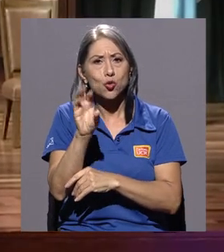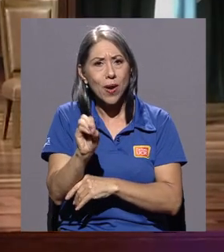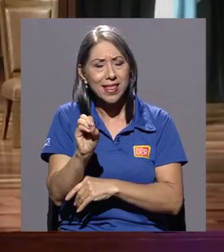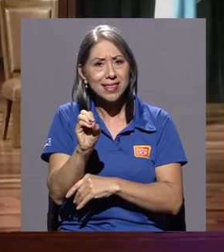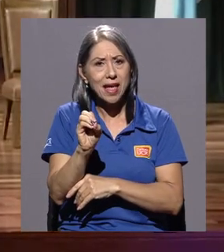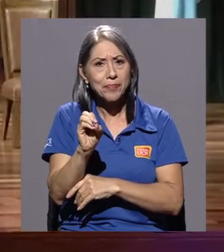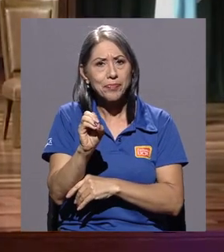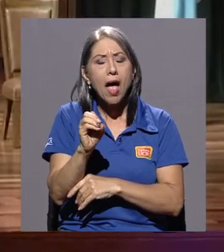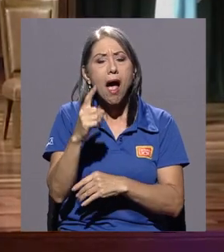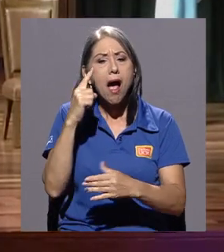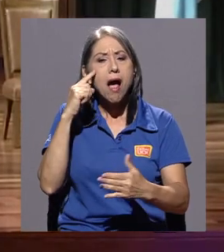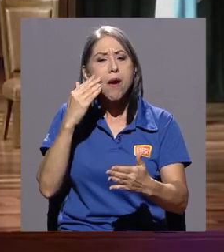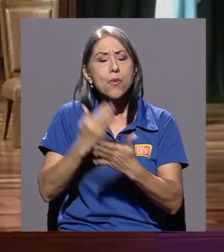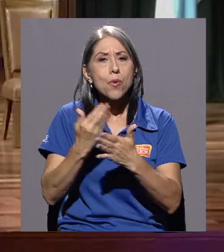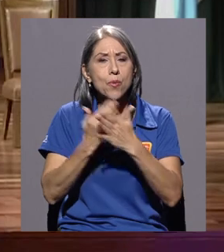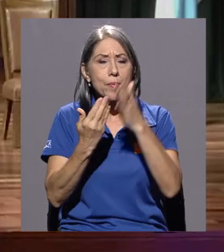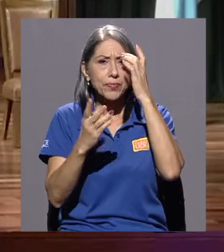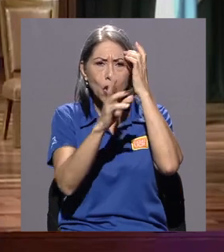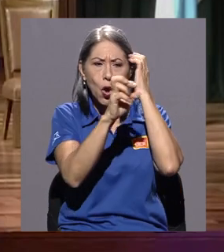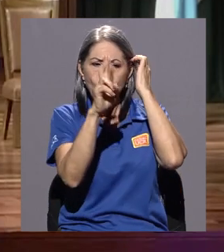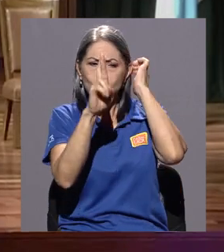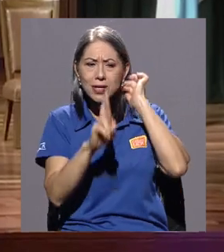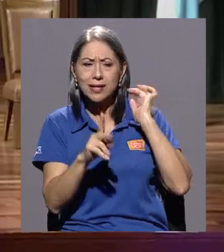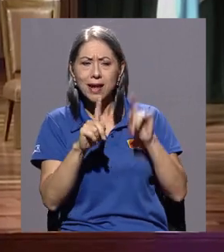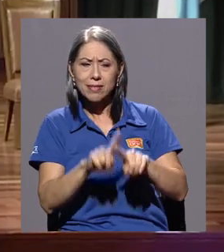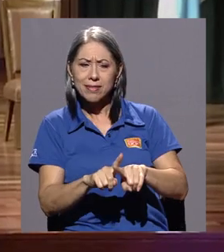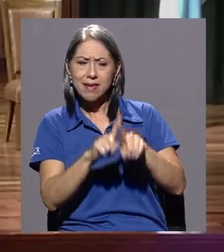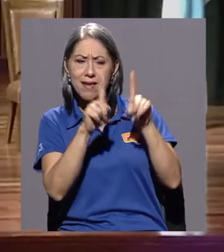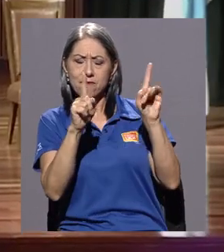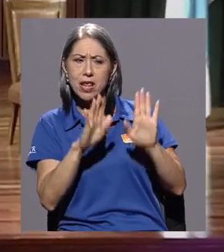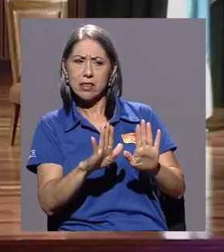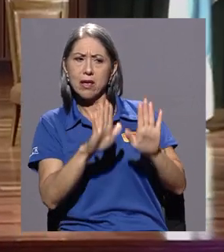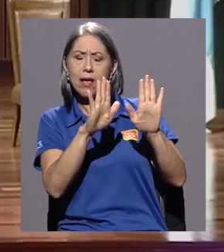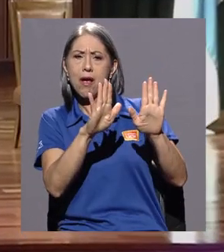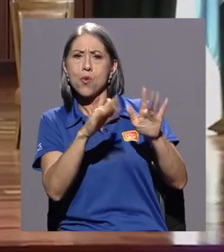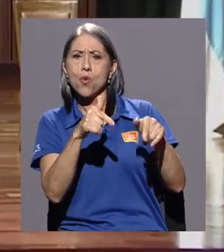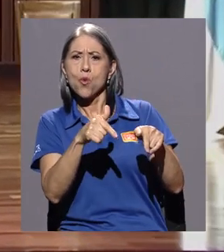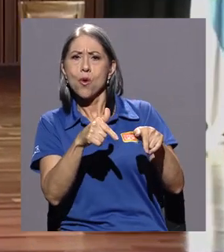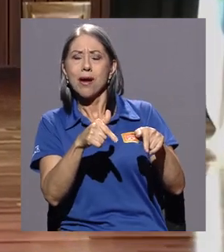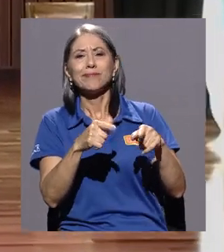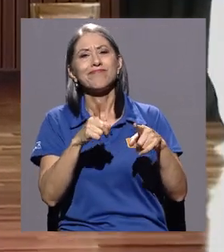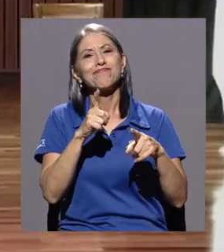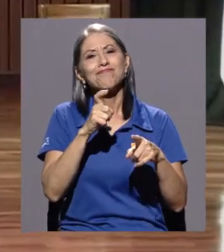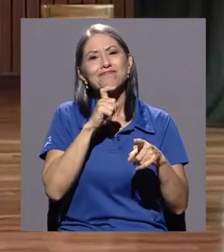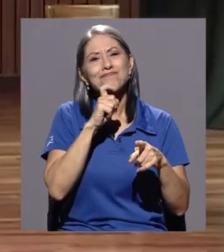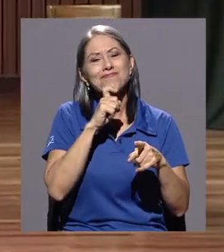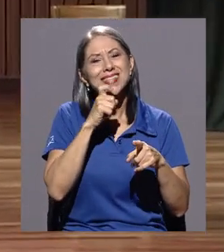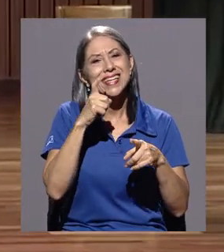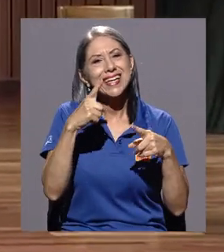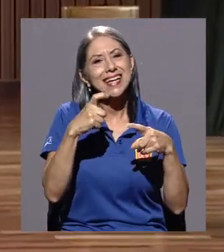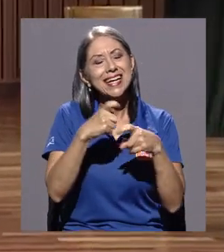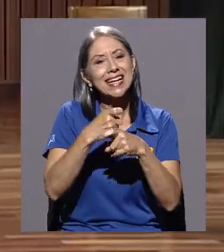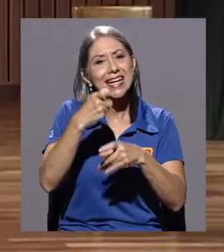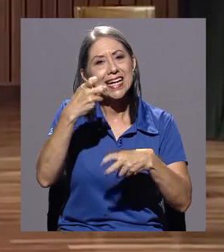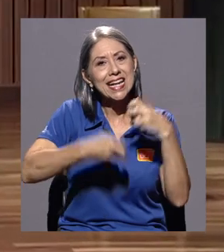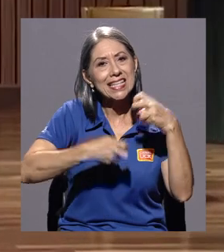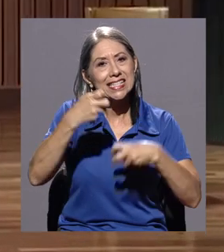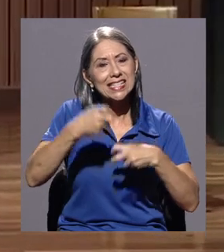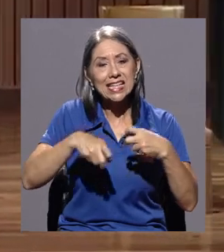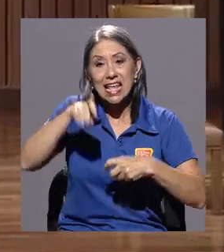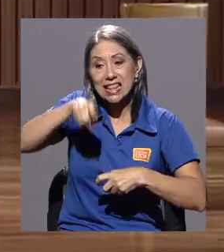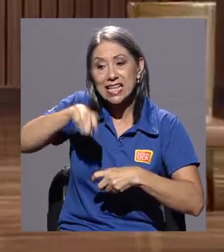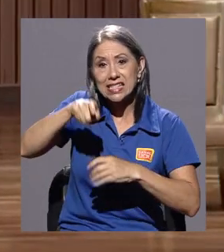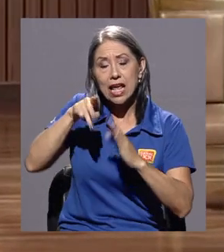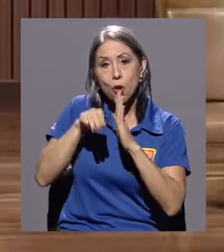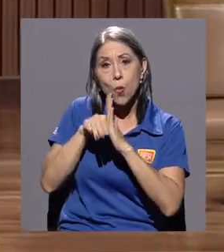evidenció que ese excepcionalismo tico estaba en crisis y que era necesario construir un